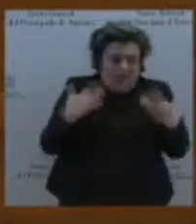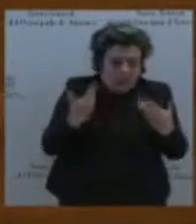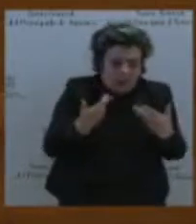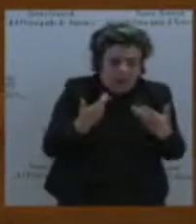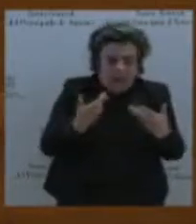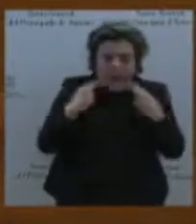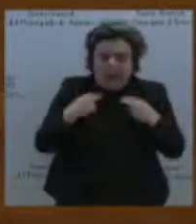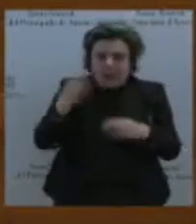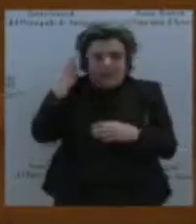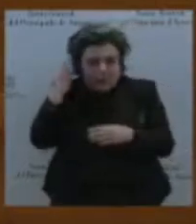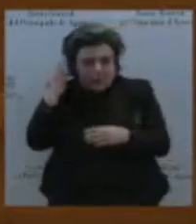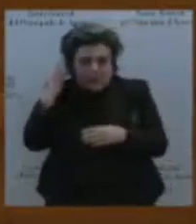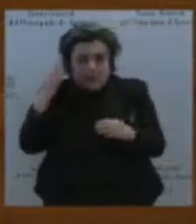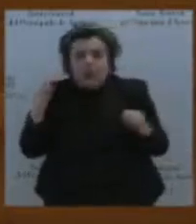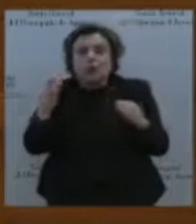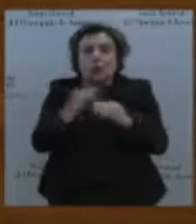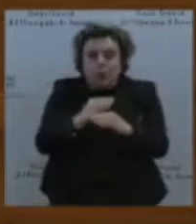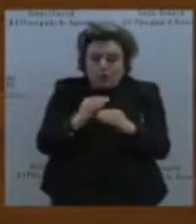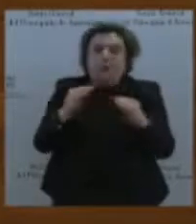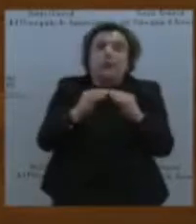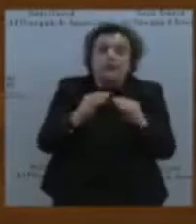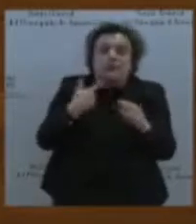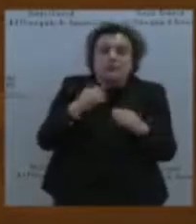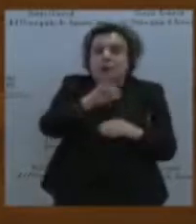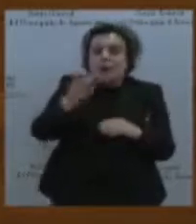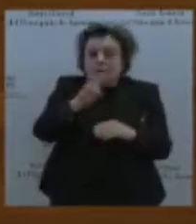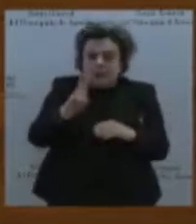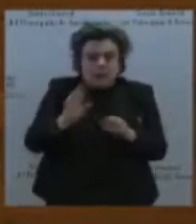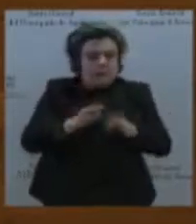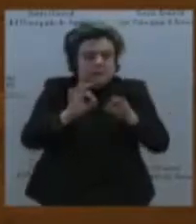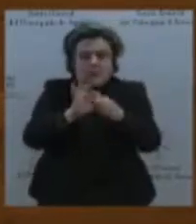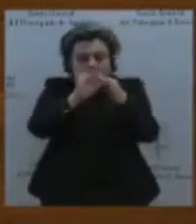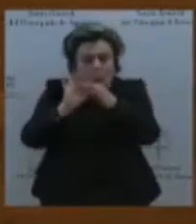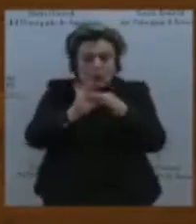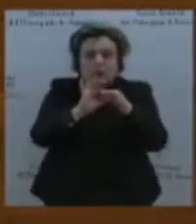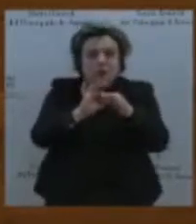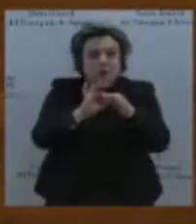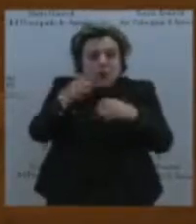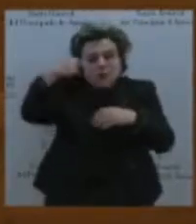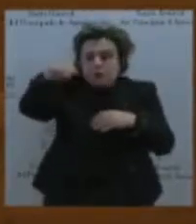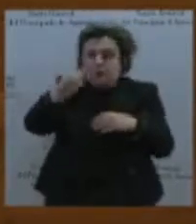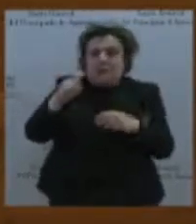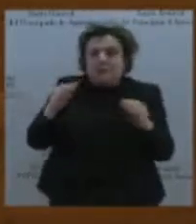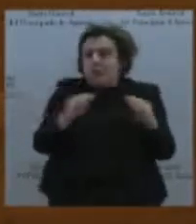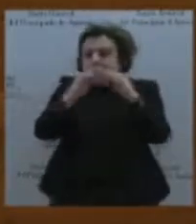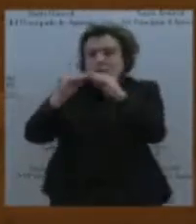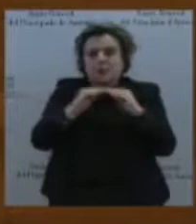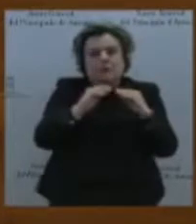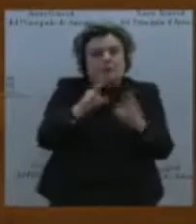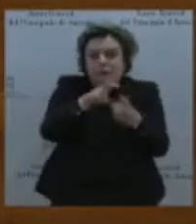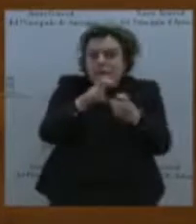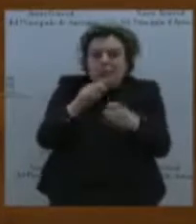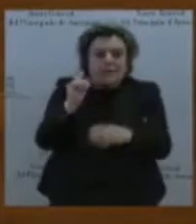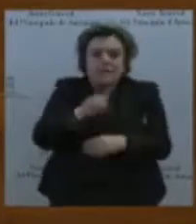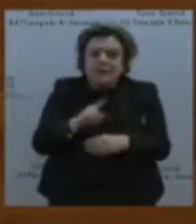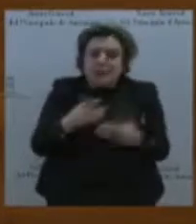unión tan grande en la acción. Es que ustedes mienten con la armonización fiscal. Es que voy a leer otra vez una parte del informe elaborado